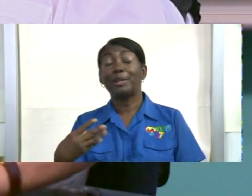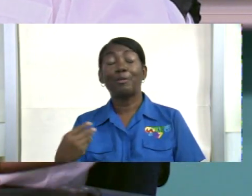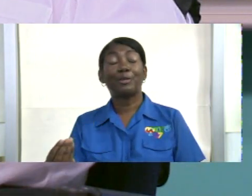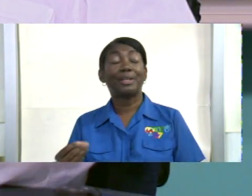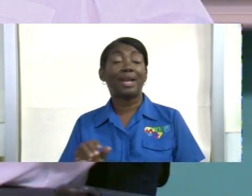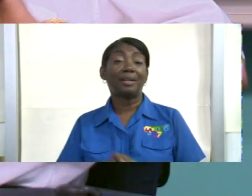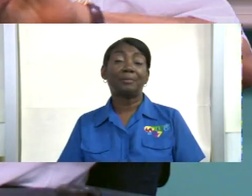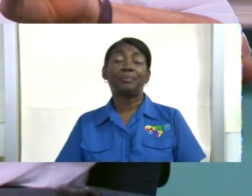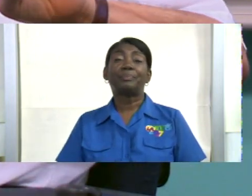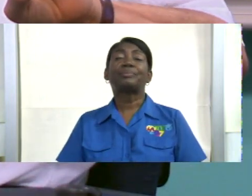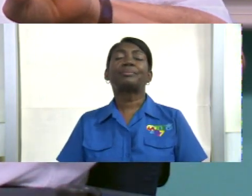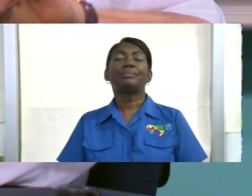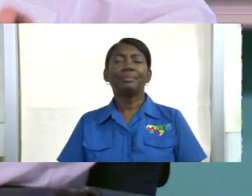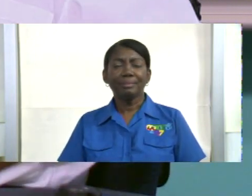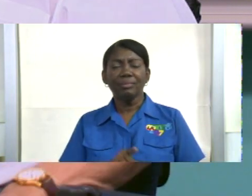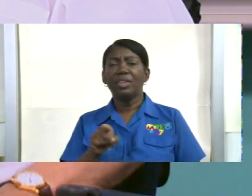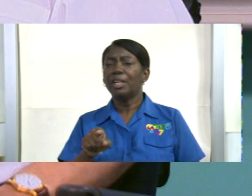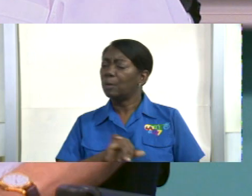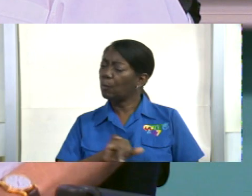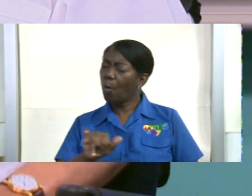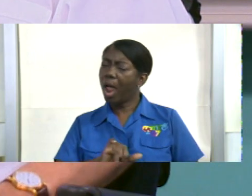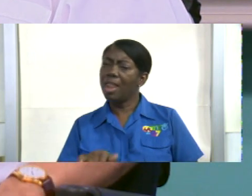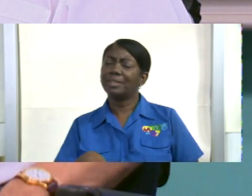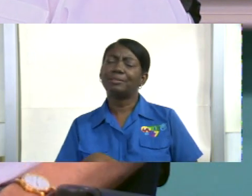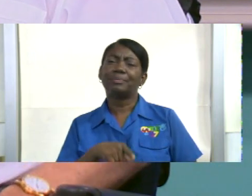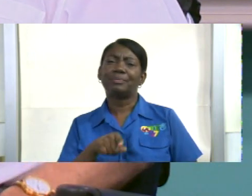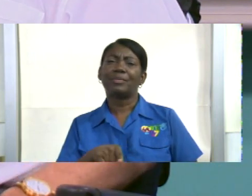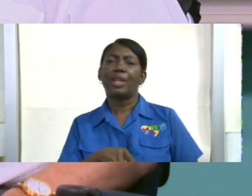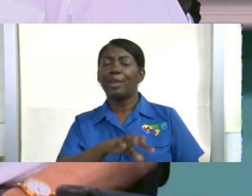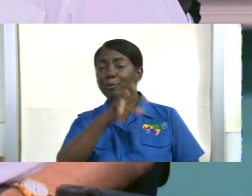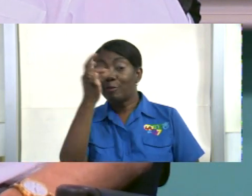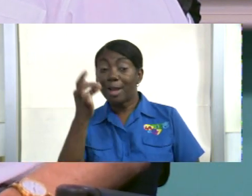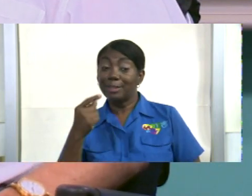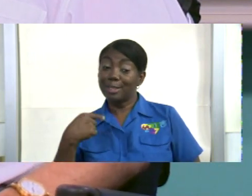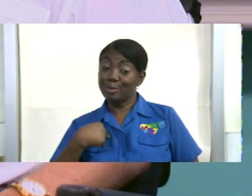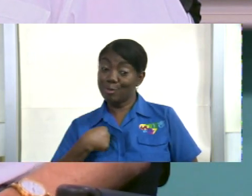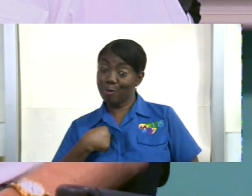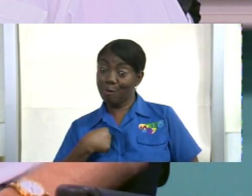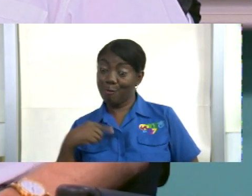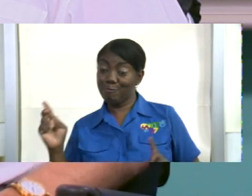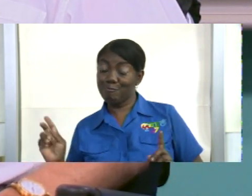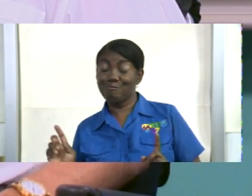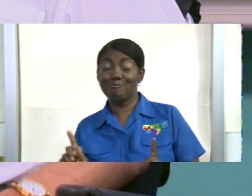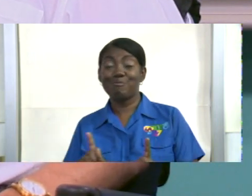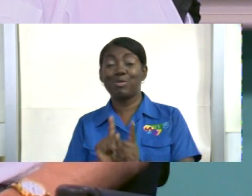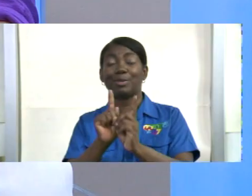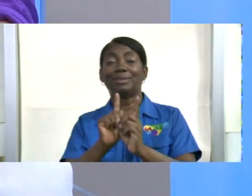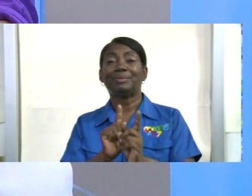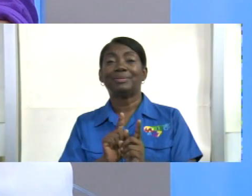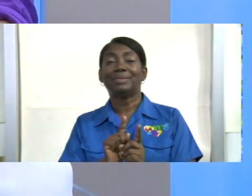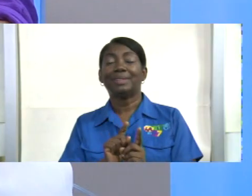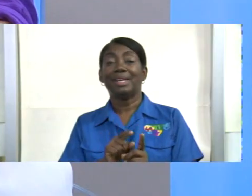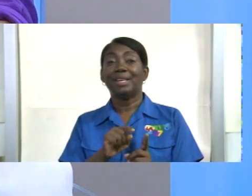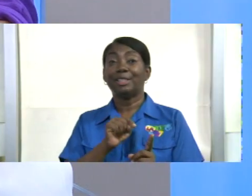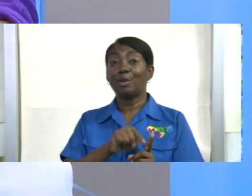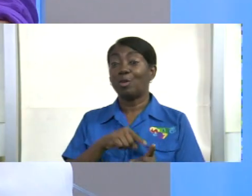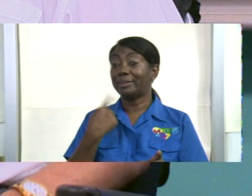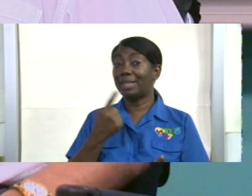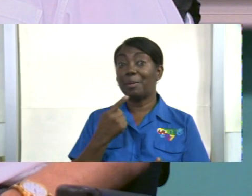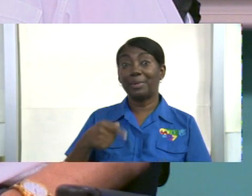todos lados coincidimos Juan y yo por supuesto yo ando de detrás en la pista